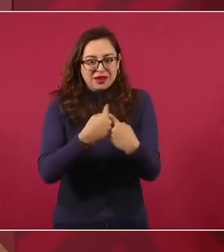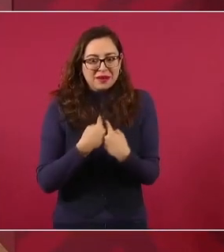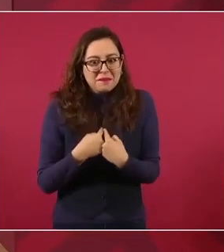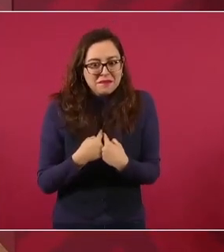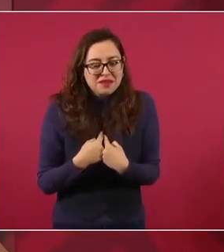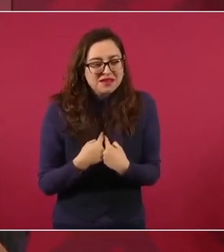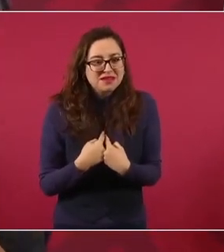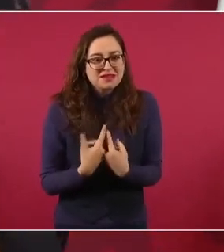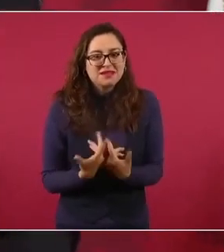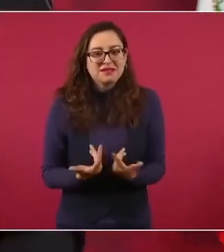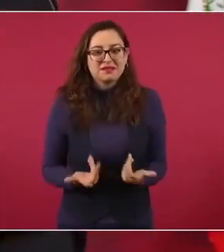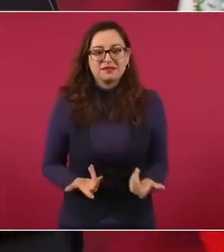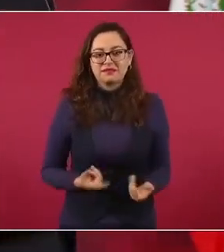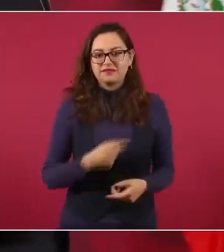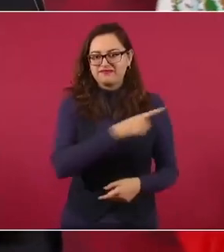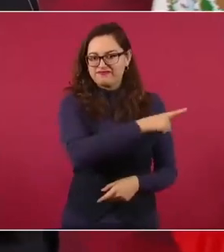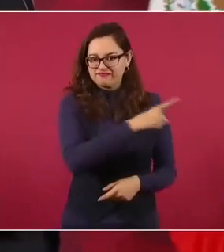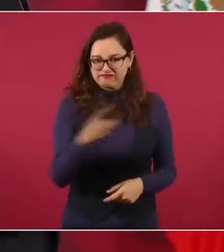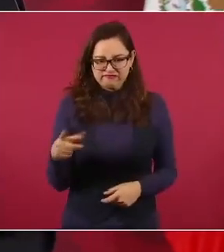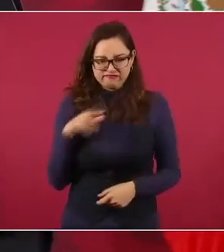Madero.